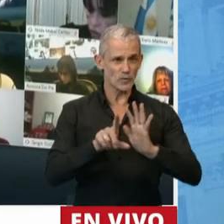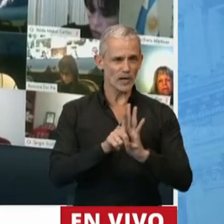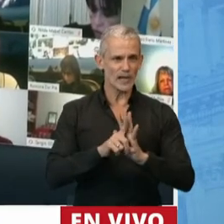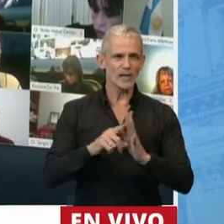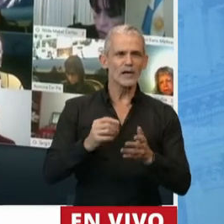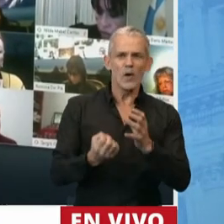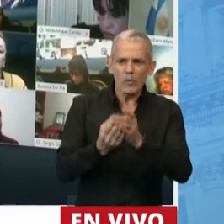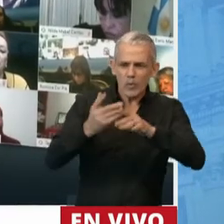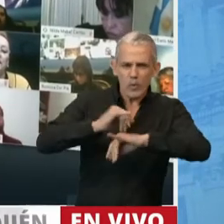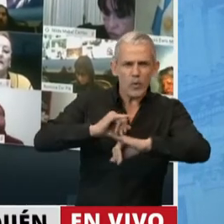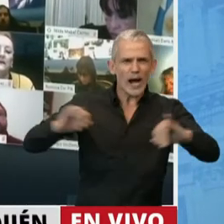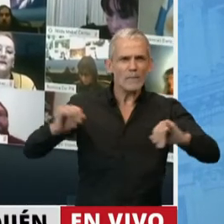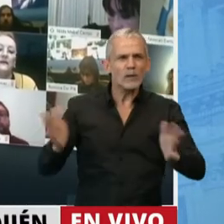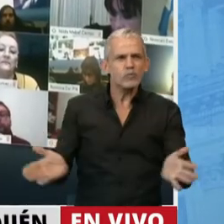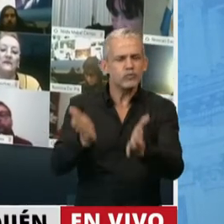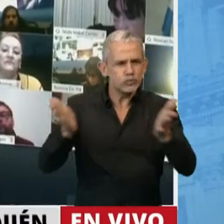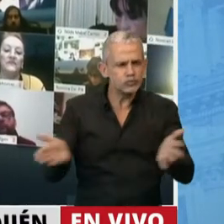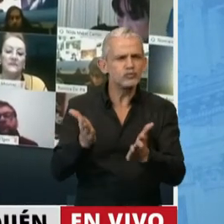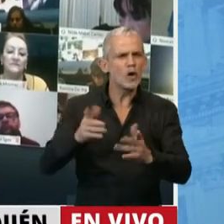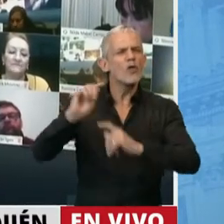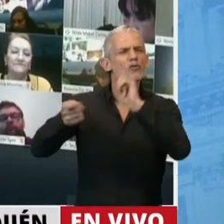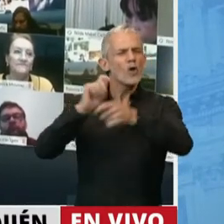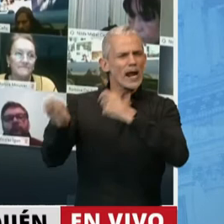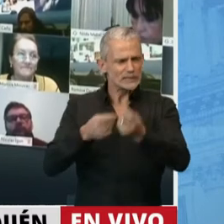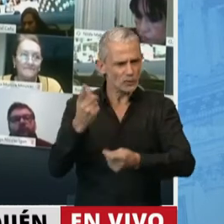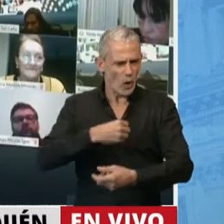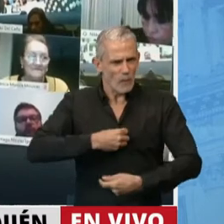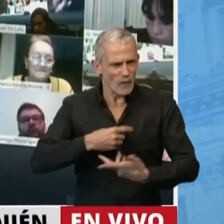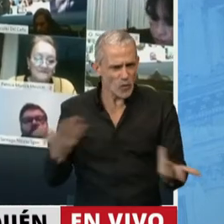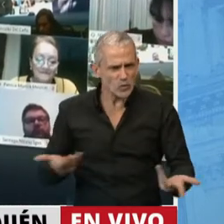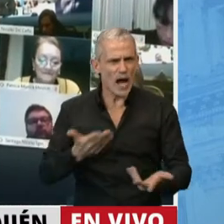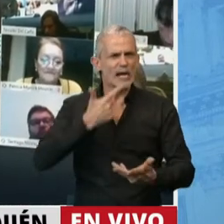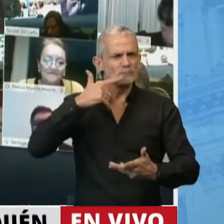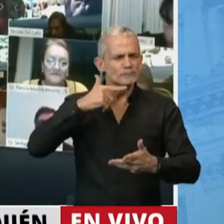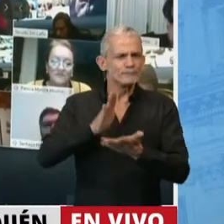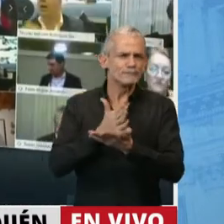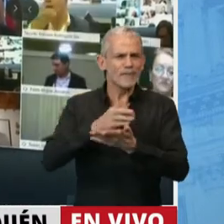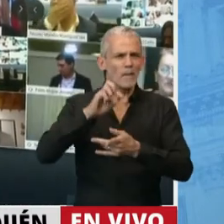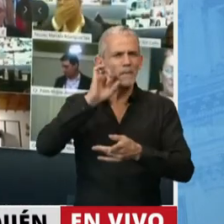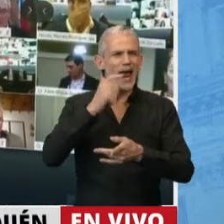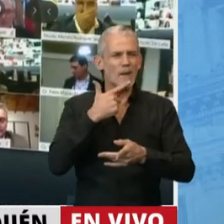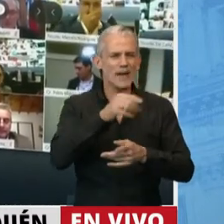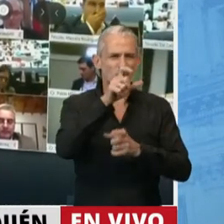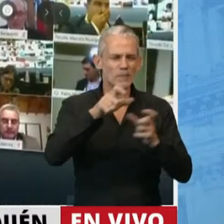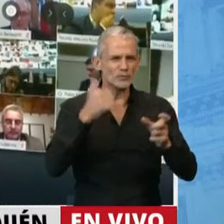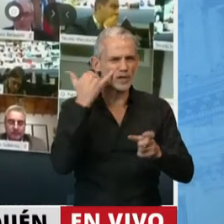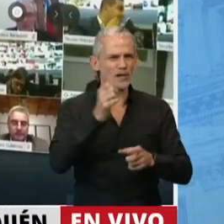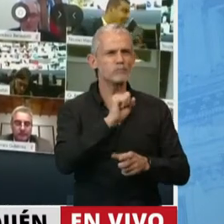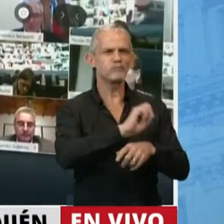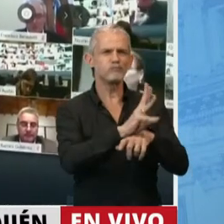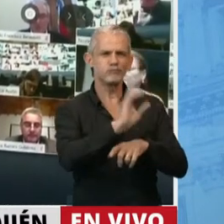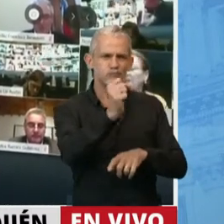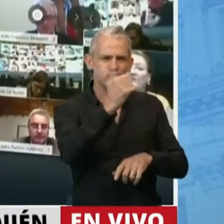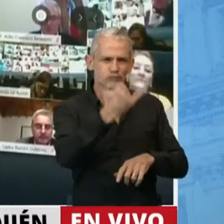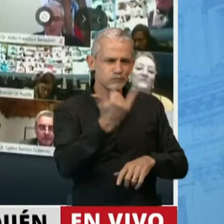nacional para la promoción de la donación voluntaria de plasma sanguíneo proveniente de pacientes recuperados del